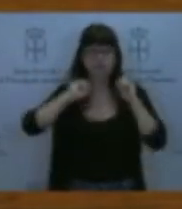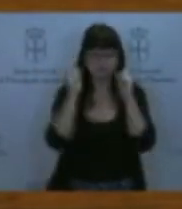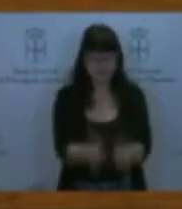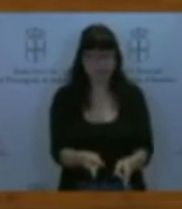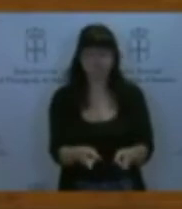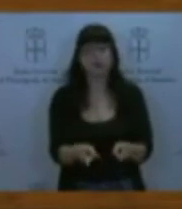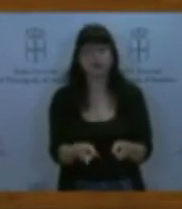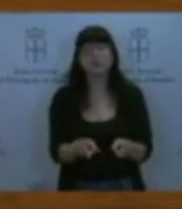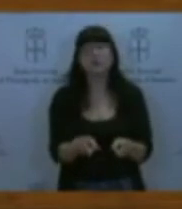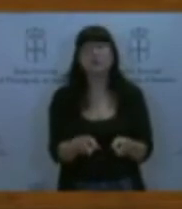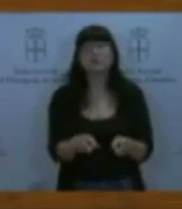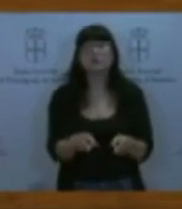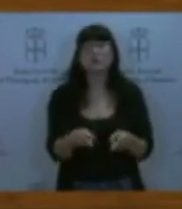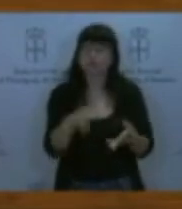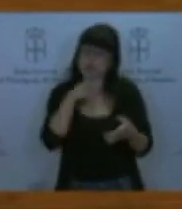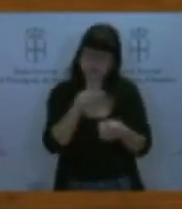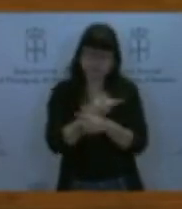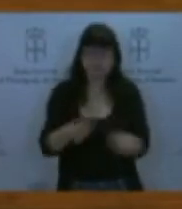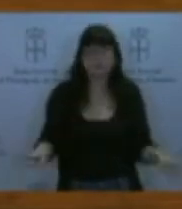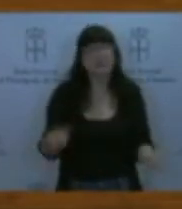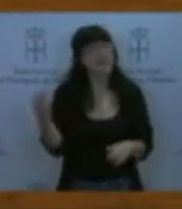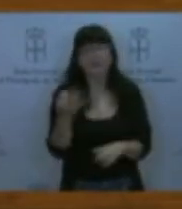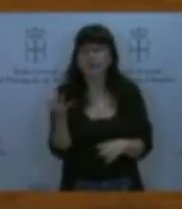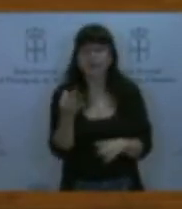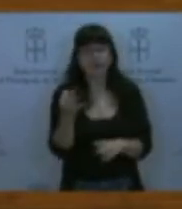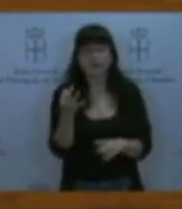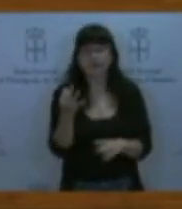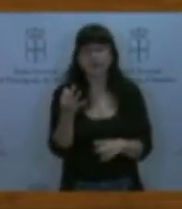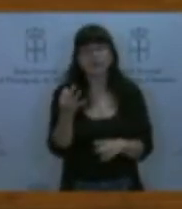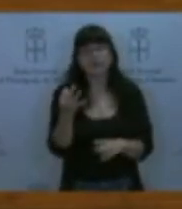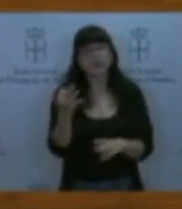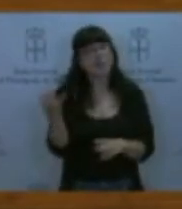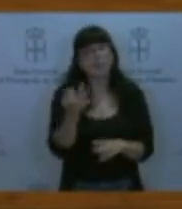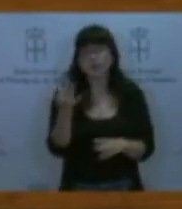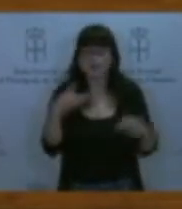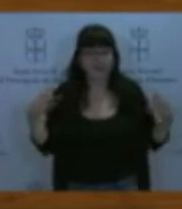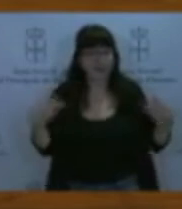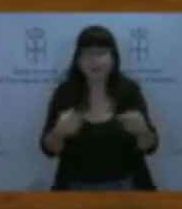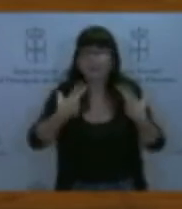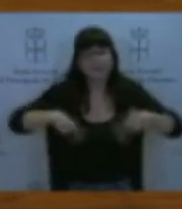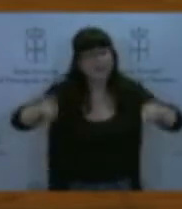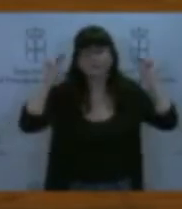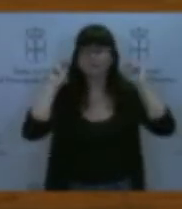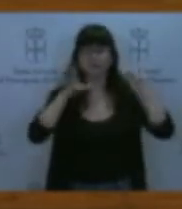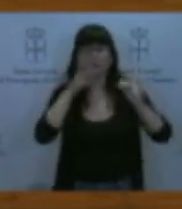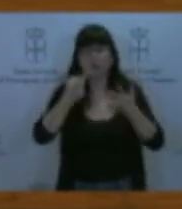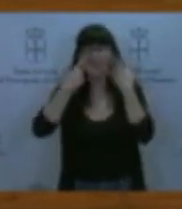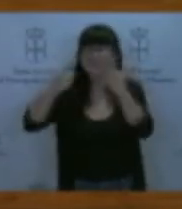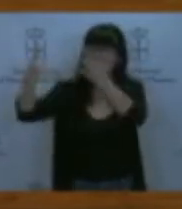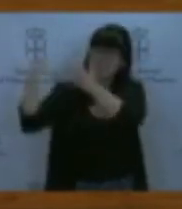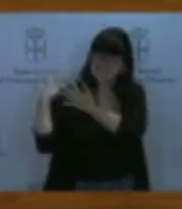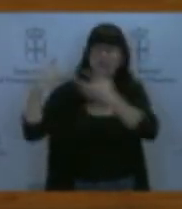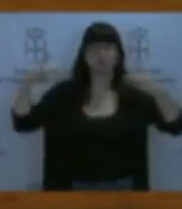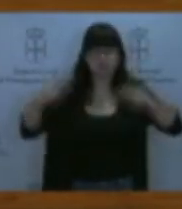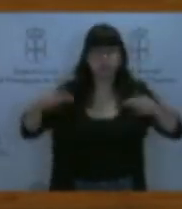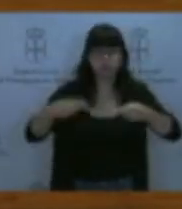y debe cerrarse ya, por ello, el periodo de recortes impuesto hace seis años al abrigo de una crisis que resultó una estafa para la mayoría de